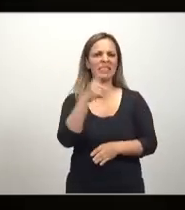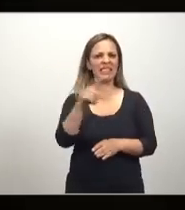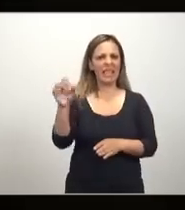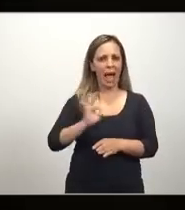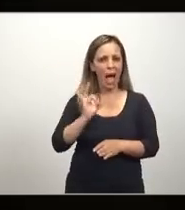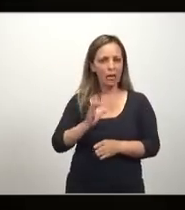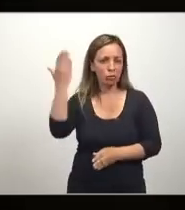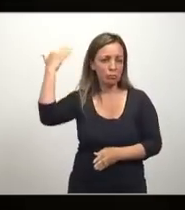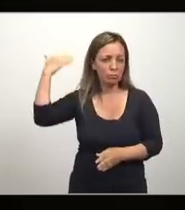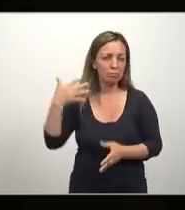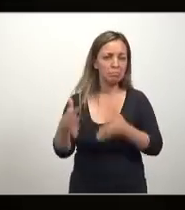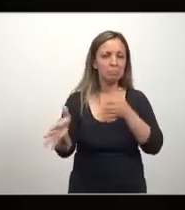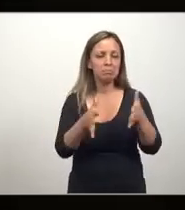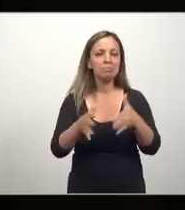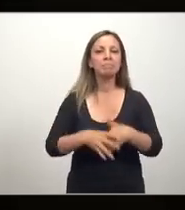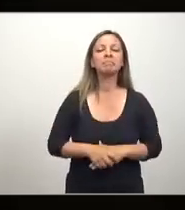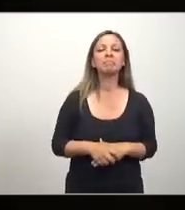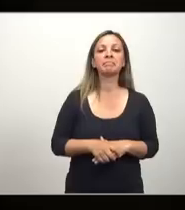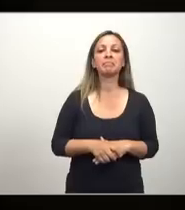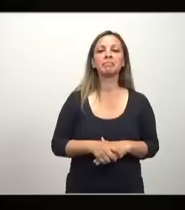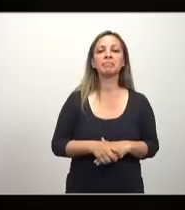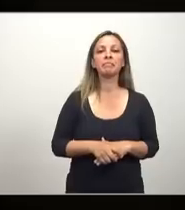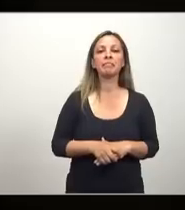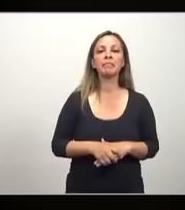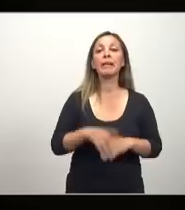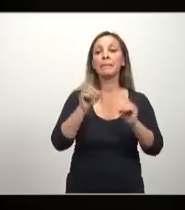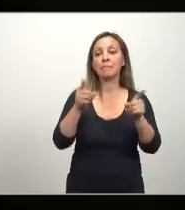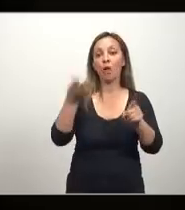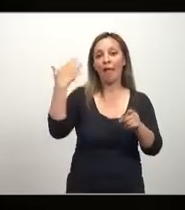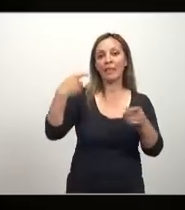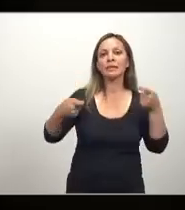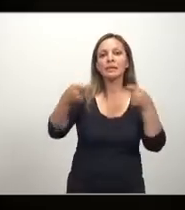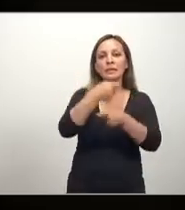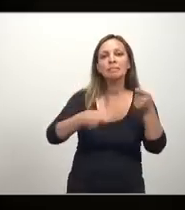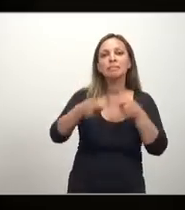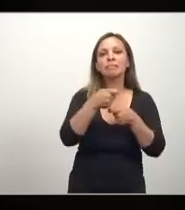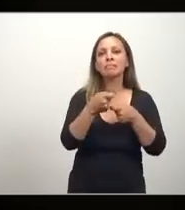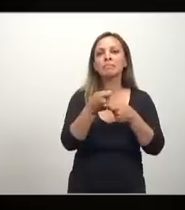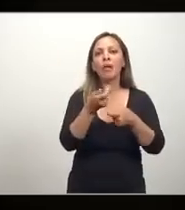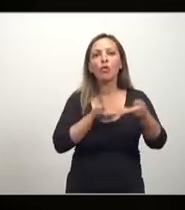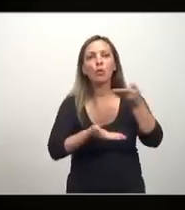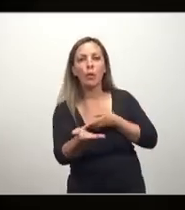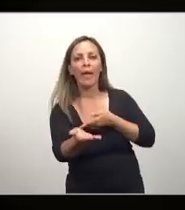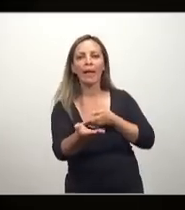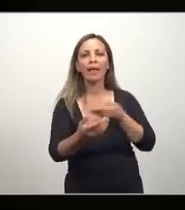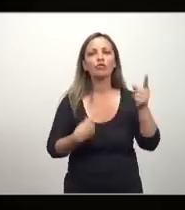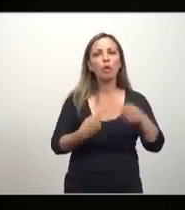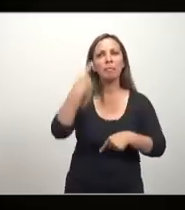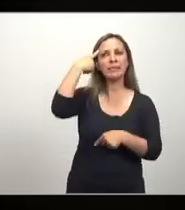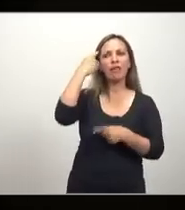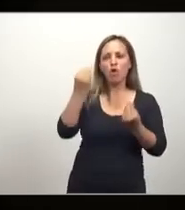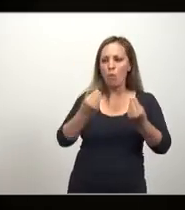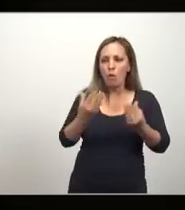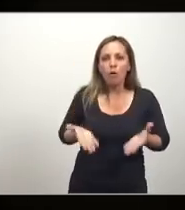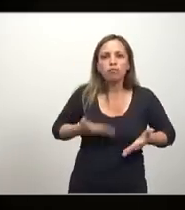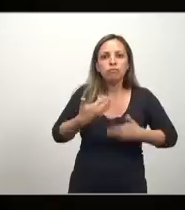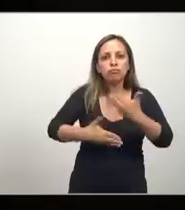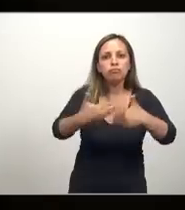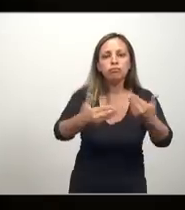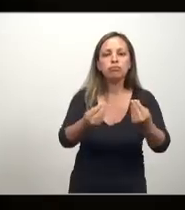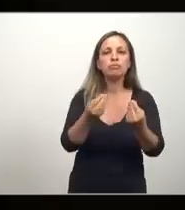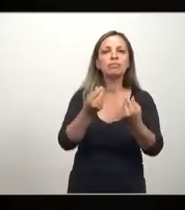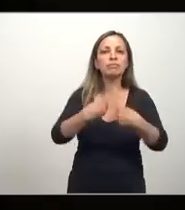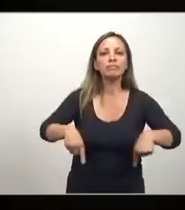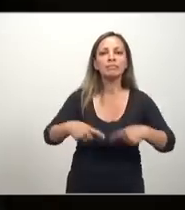prevalecía el mercantilismo. Se preguntó alguna vez qué podemos hacer para apoyar la economía, y se levanta alguien, laissez